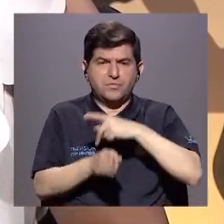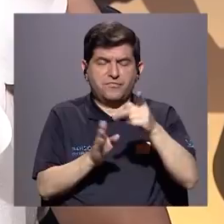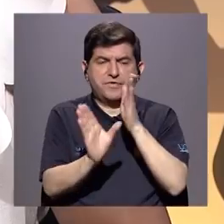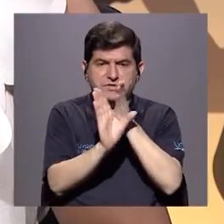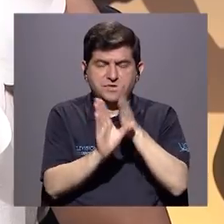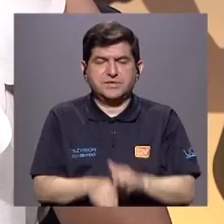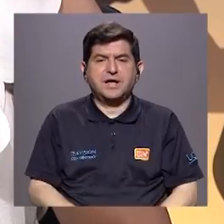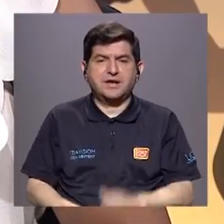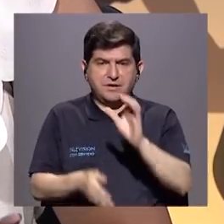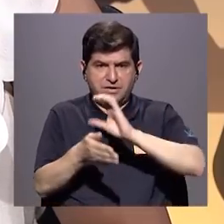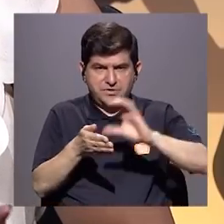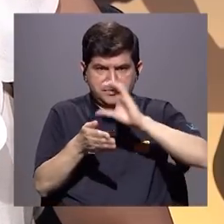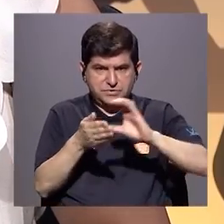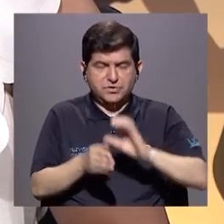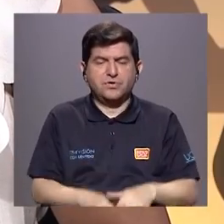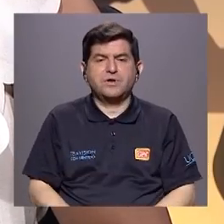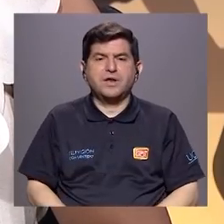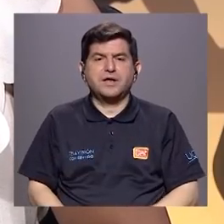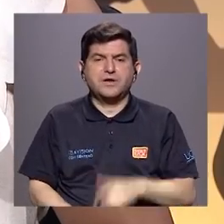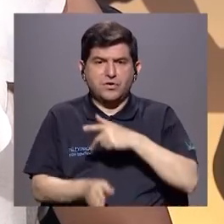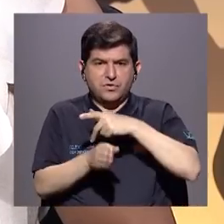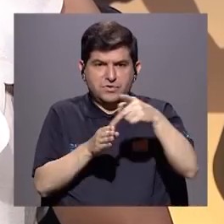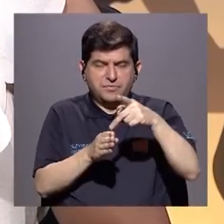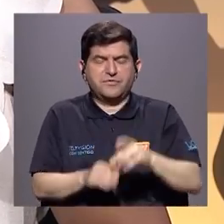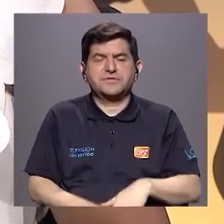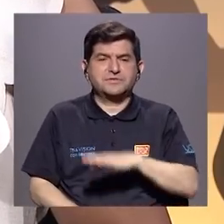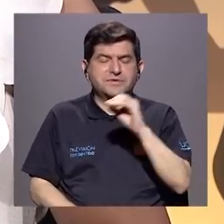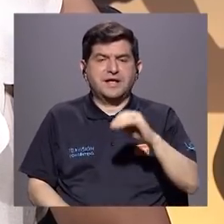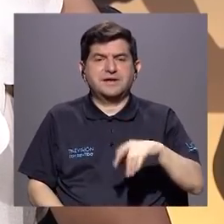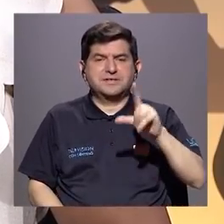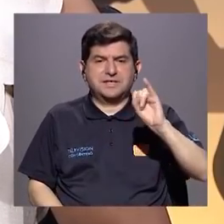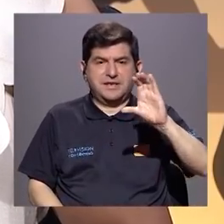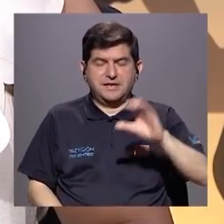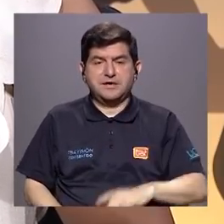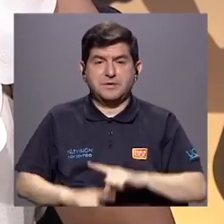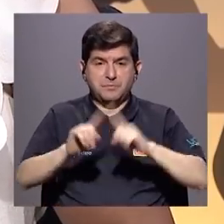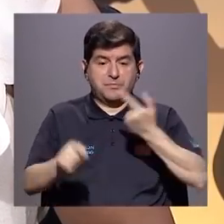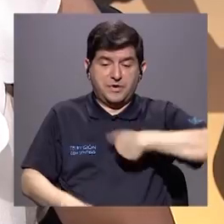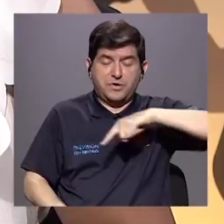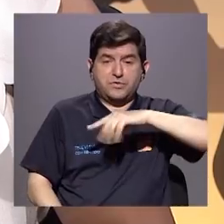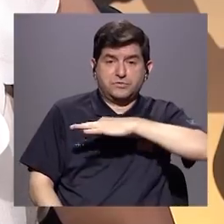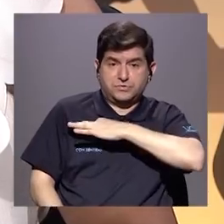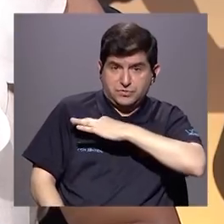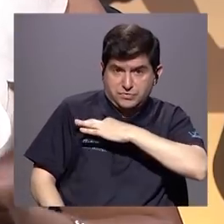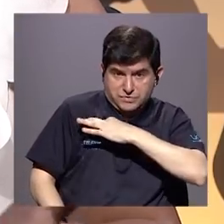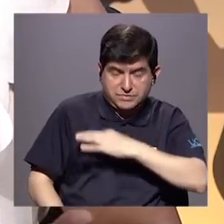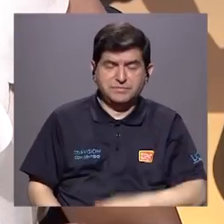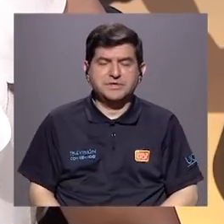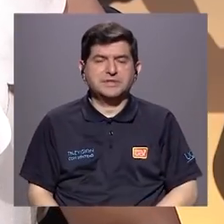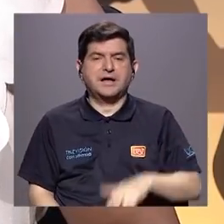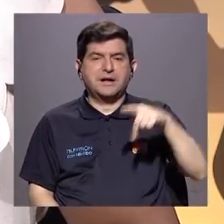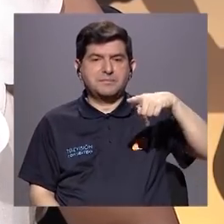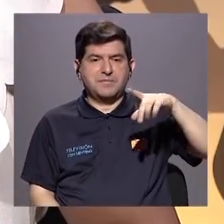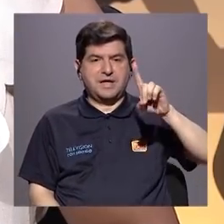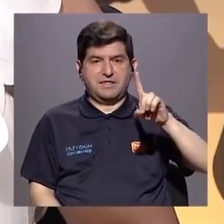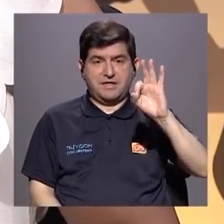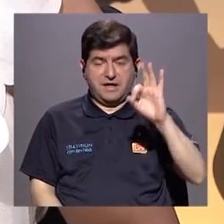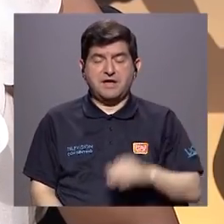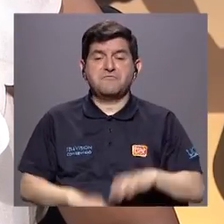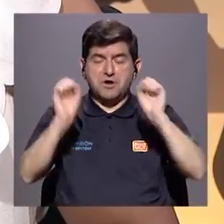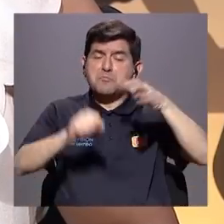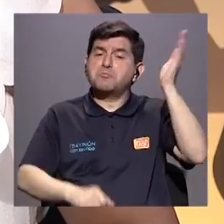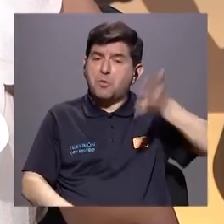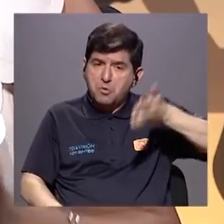desde el Ministerio de Educación, para saber qué hacer con eso. Pero no podemos alegar desconocimiento. Los invitamos entonces. Incluso el PDF del